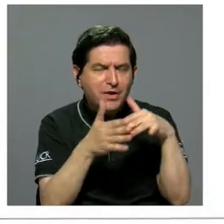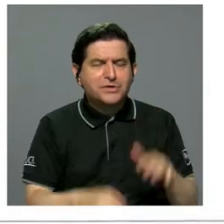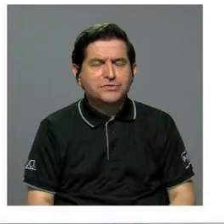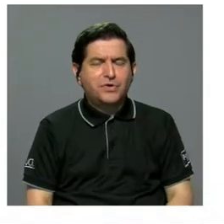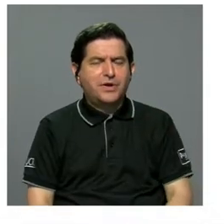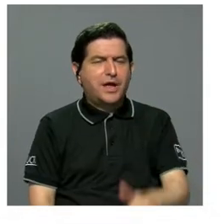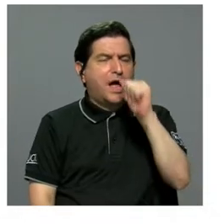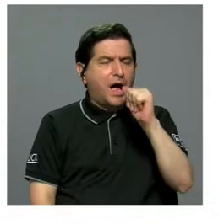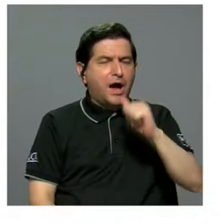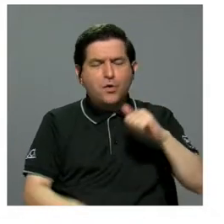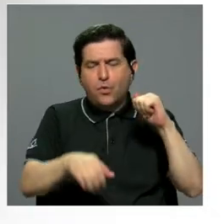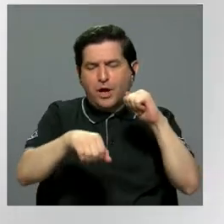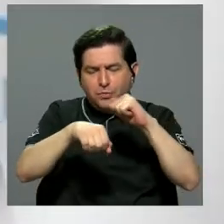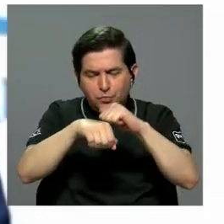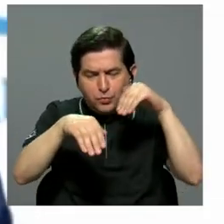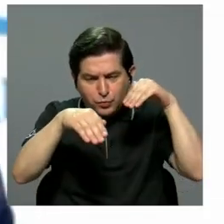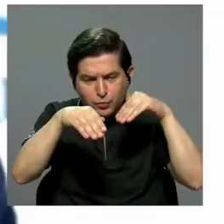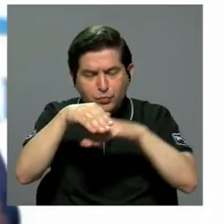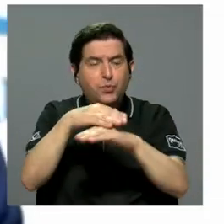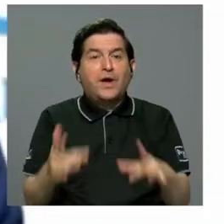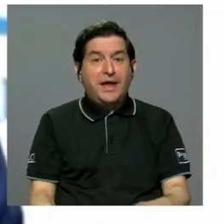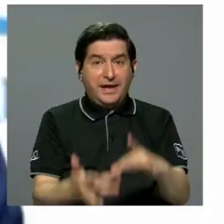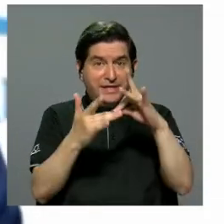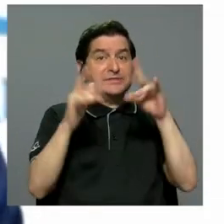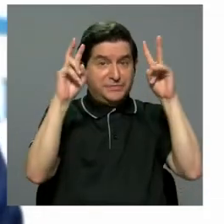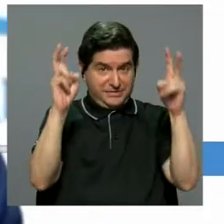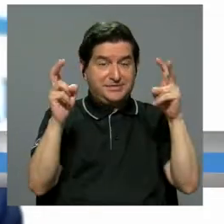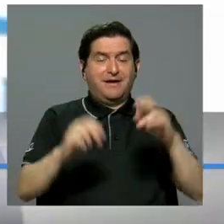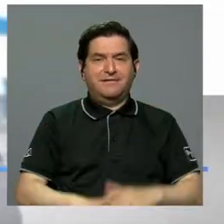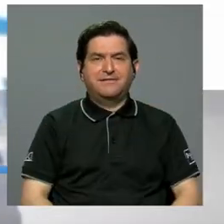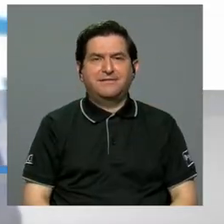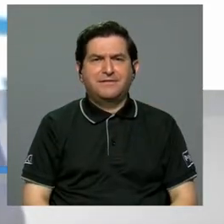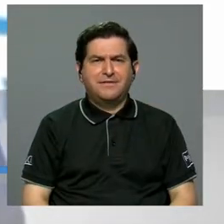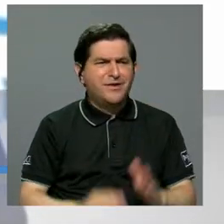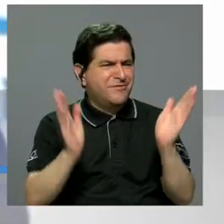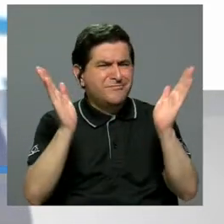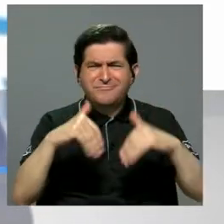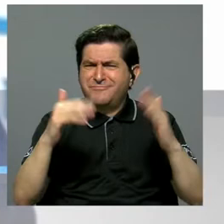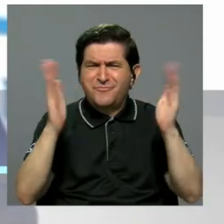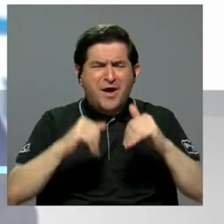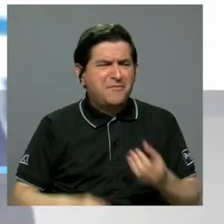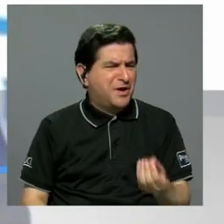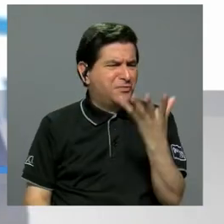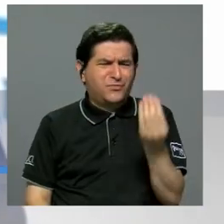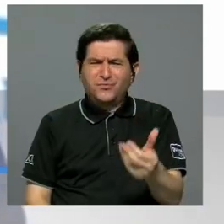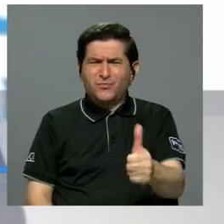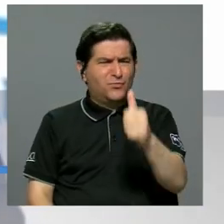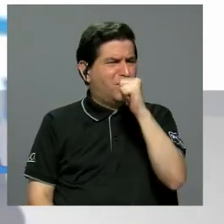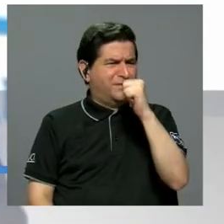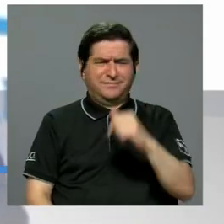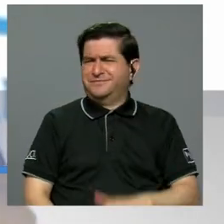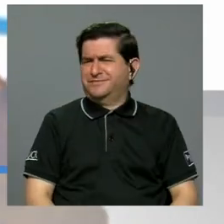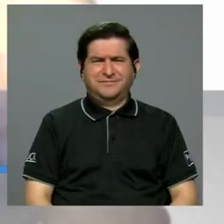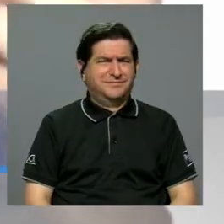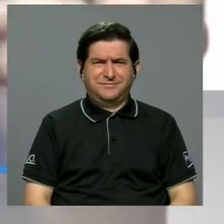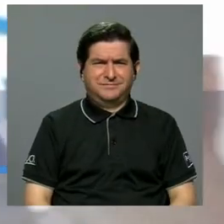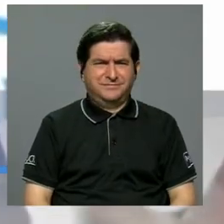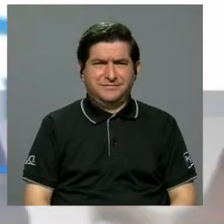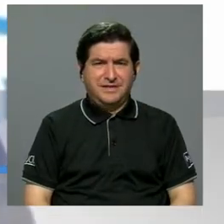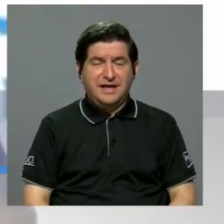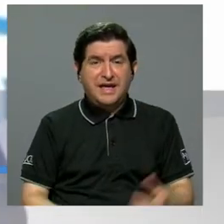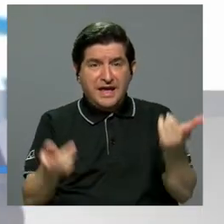estudio hidrogeológico, que es el estudio especializado en el tema, que no había ninguna naciente, ni